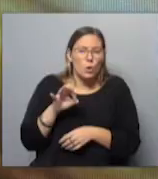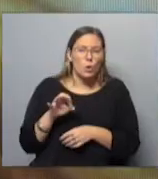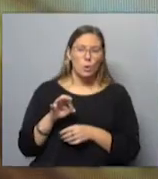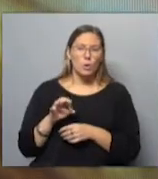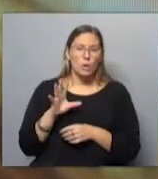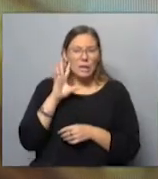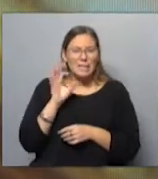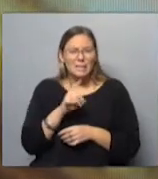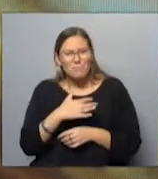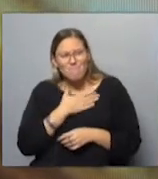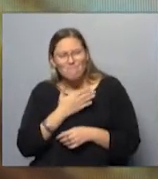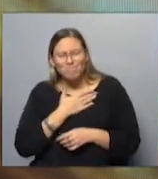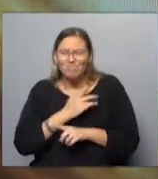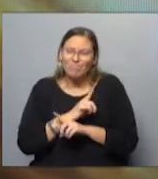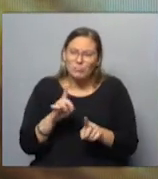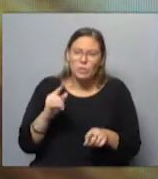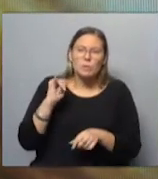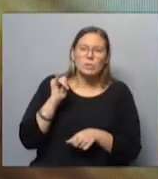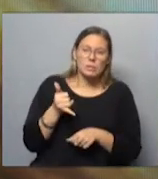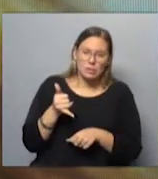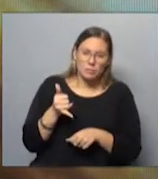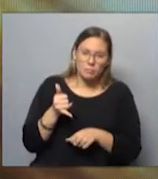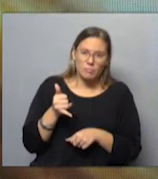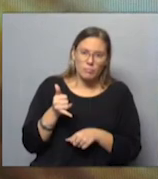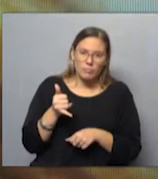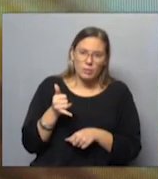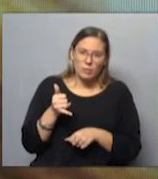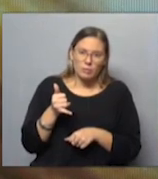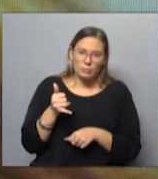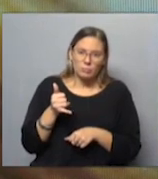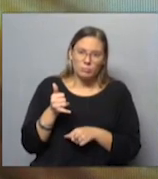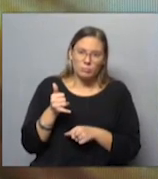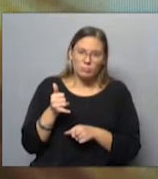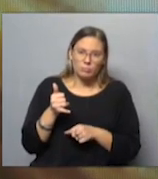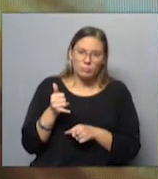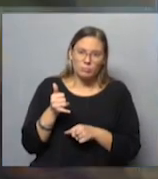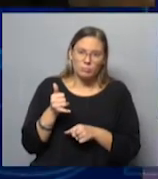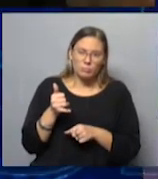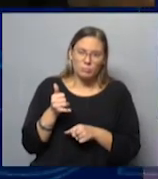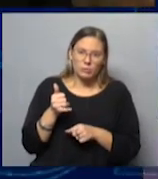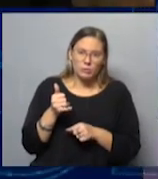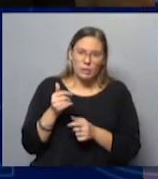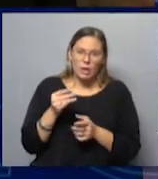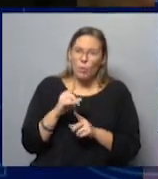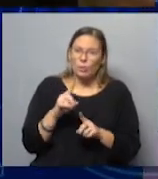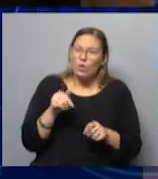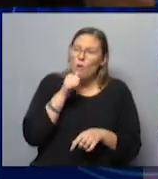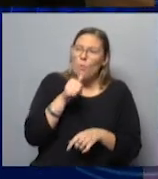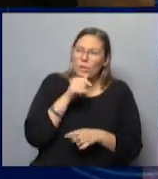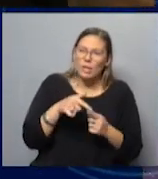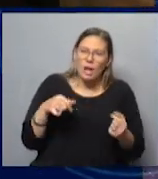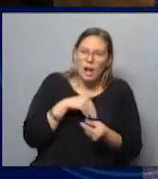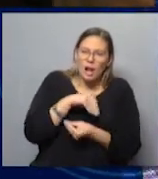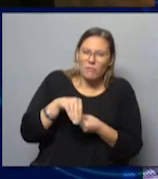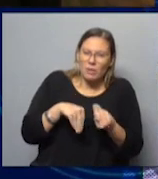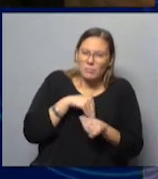No creo que haya reproche, sí creo que hay como, queda como una cosa, cuando uno no habla las cosas en